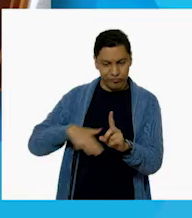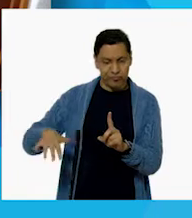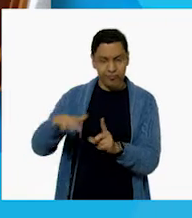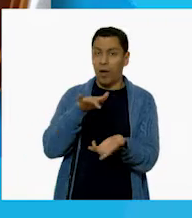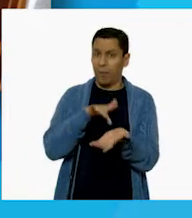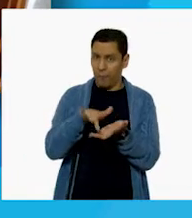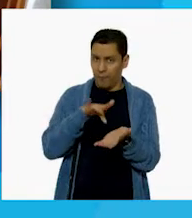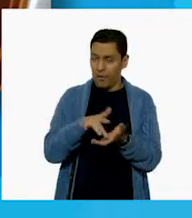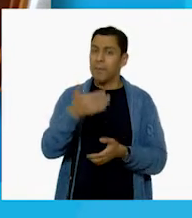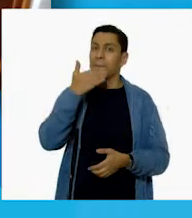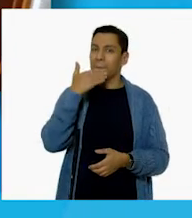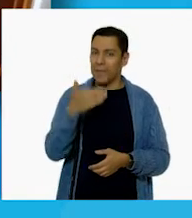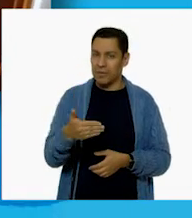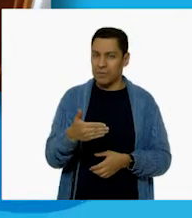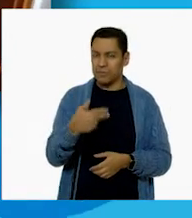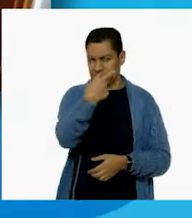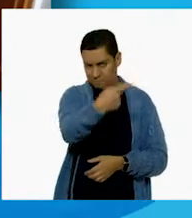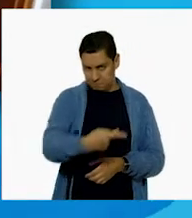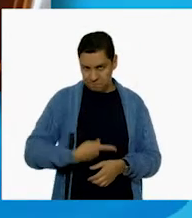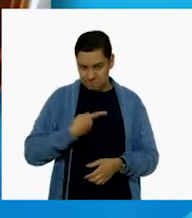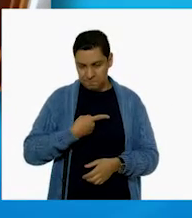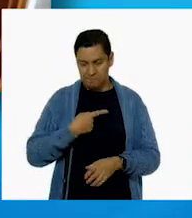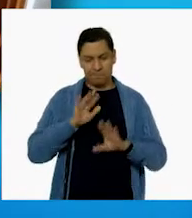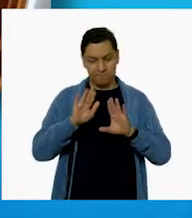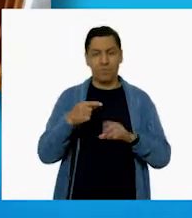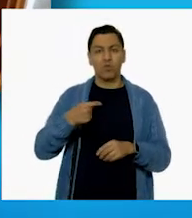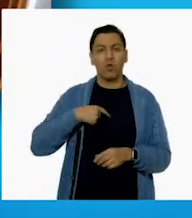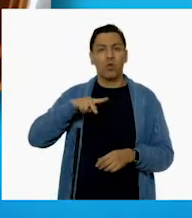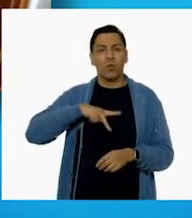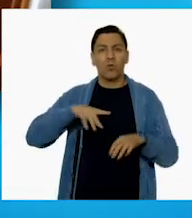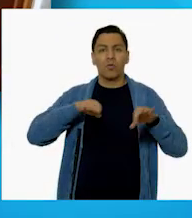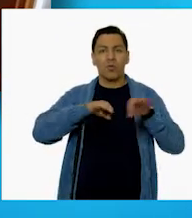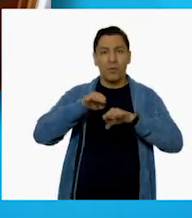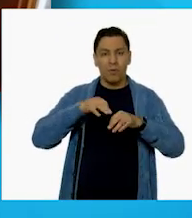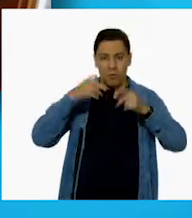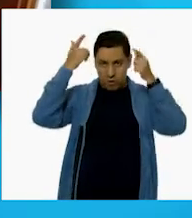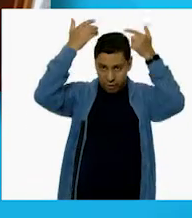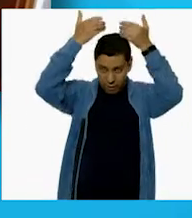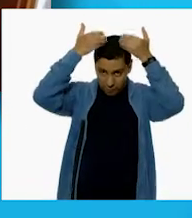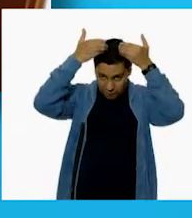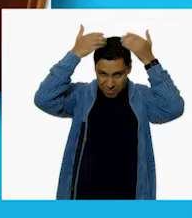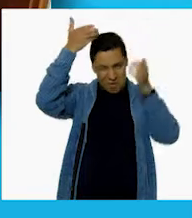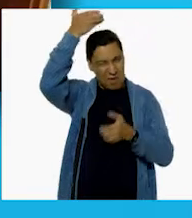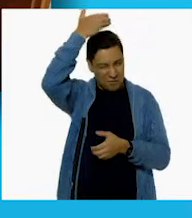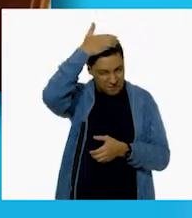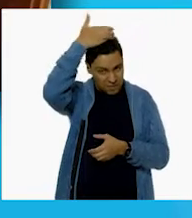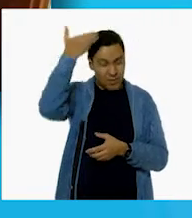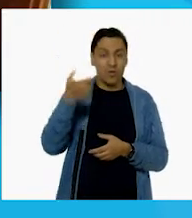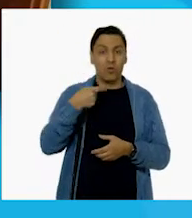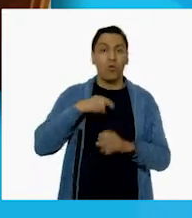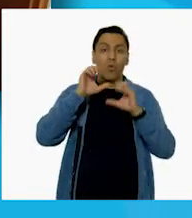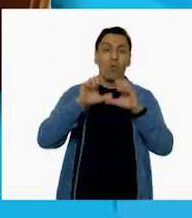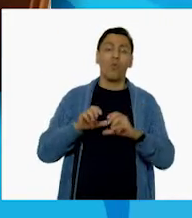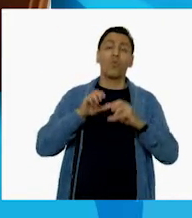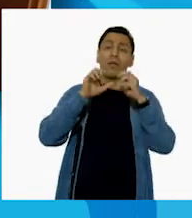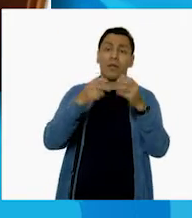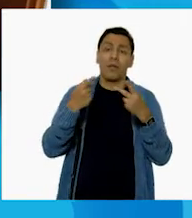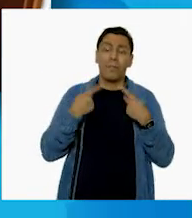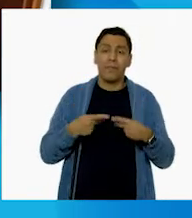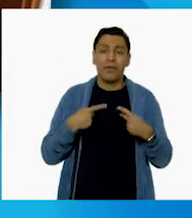apoyan. A su pregunta les comparto que mi profesión es enfermera. Me dedico a cuidar a personas